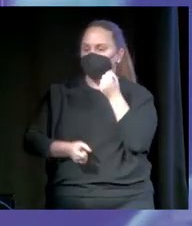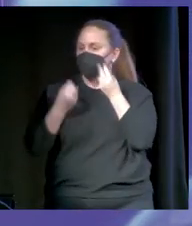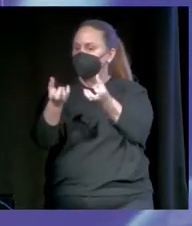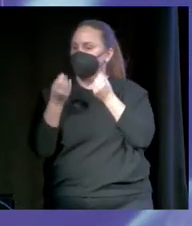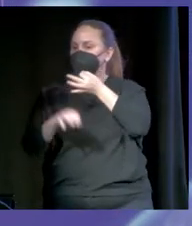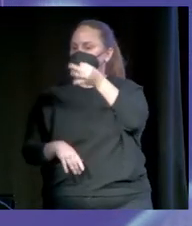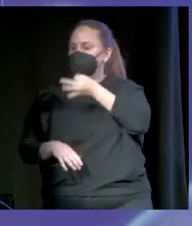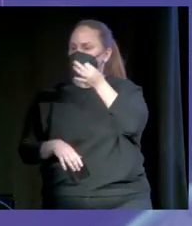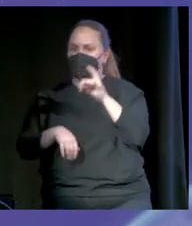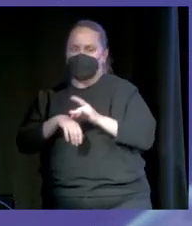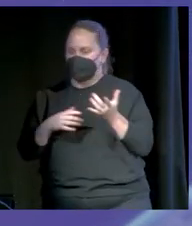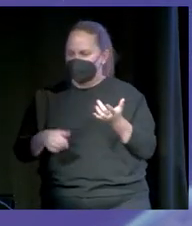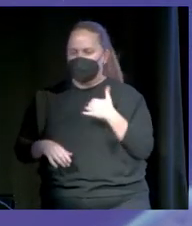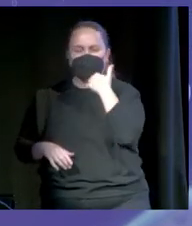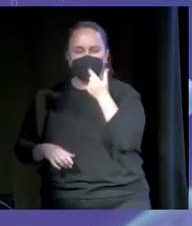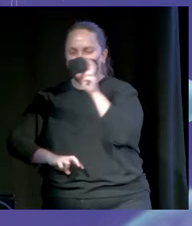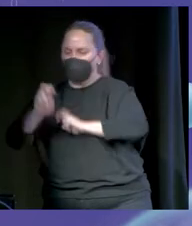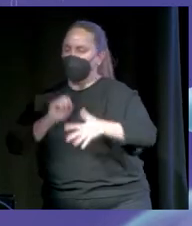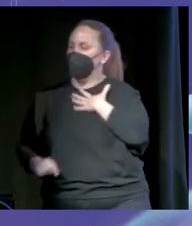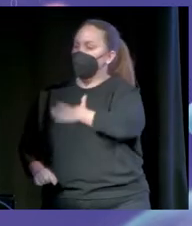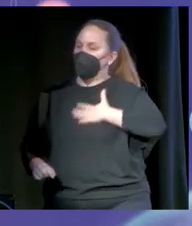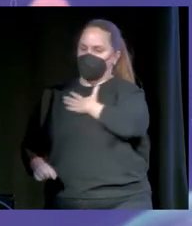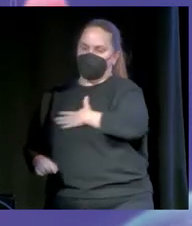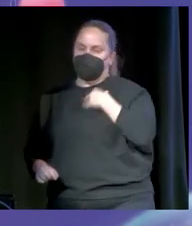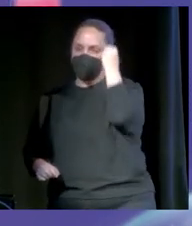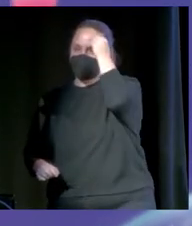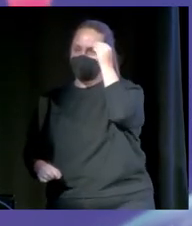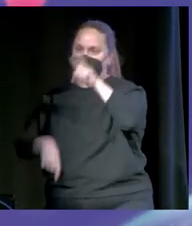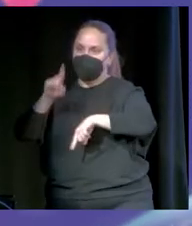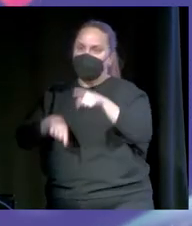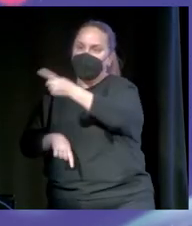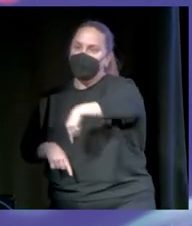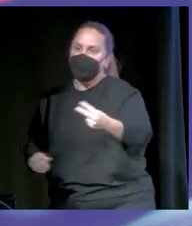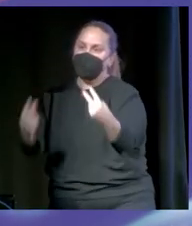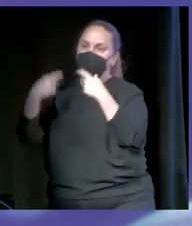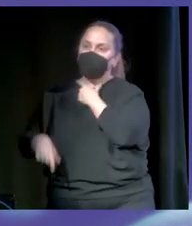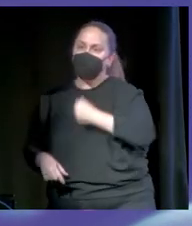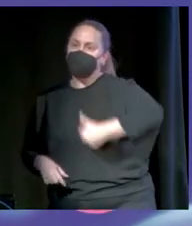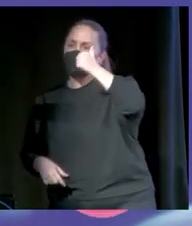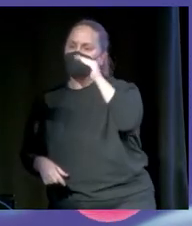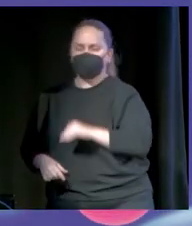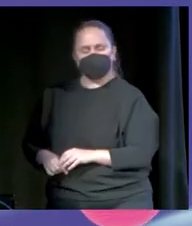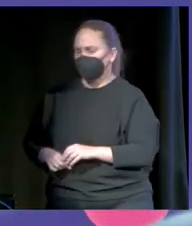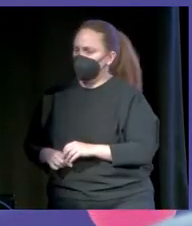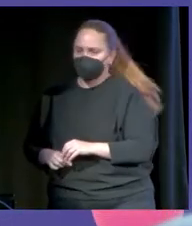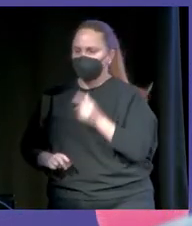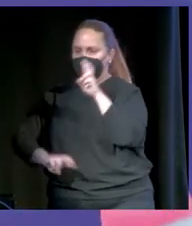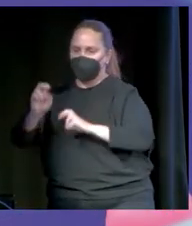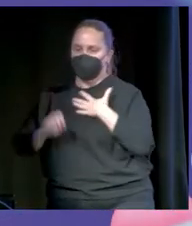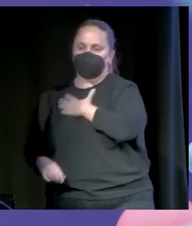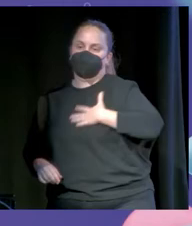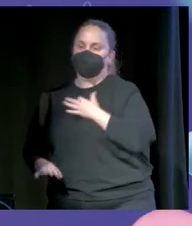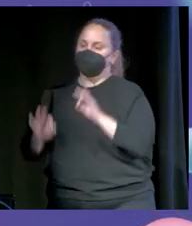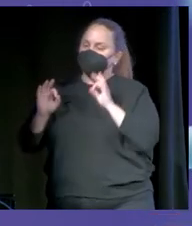medicina. Que sea algo que os sea cómodos. No penséis en que vaya a gustar más a los demás o menos. Que os sea cómodo a vosotros y que vosotros os sintáis